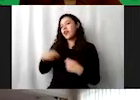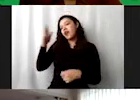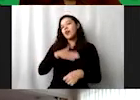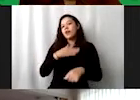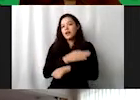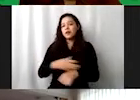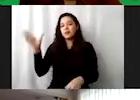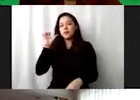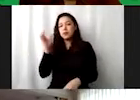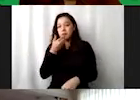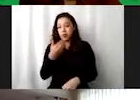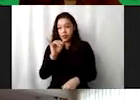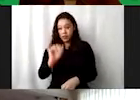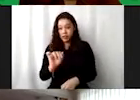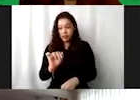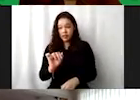escuchan bien?